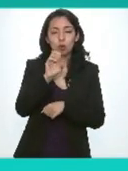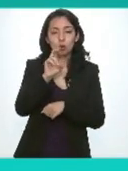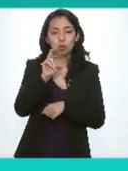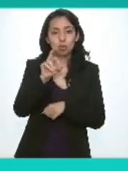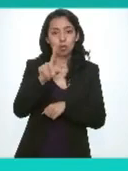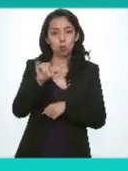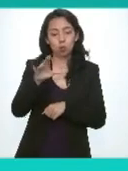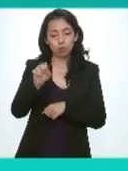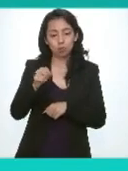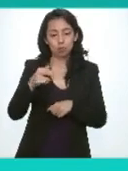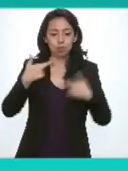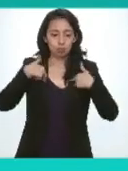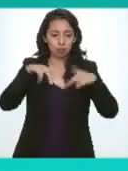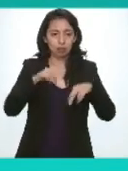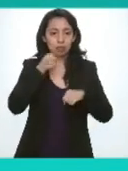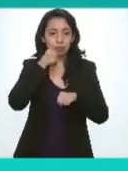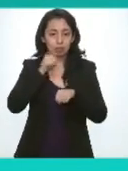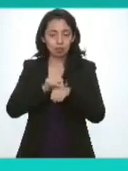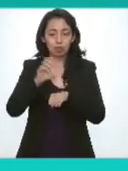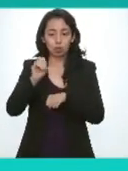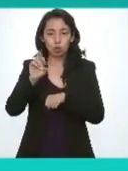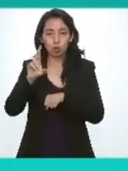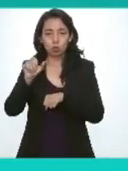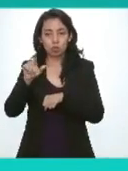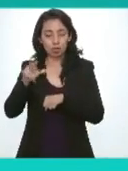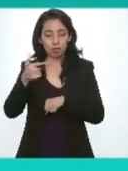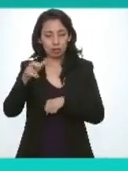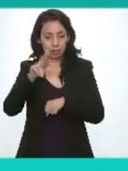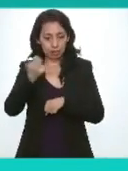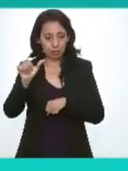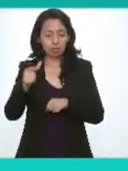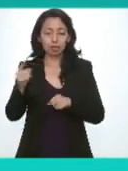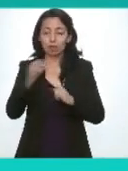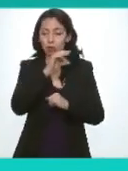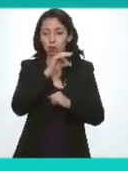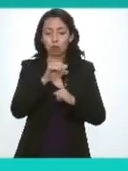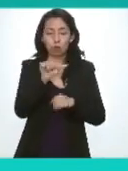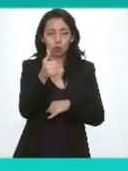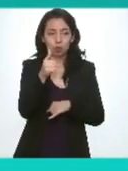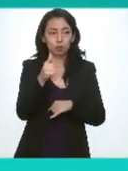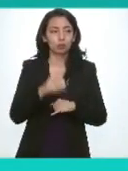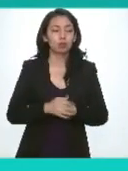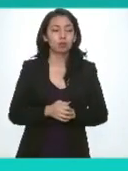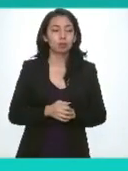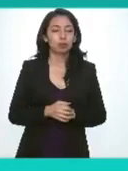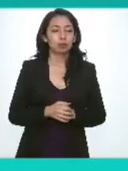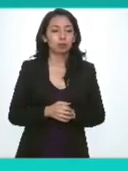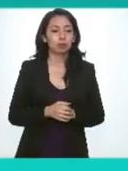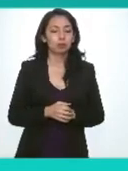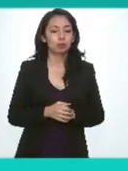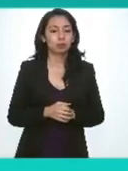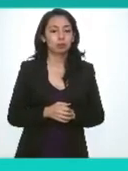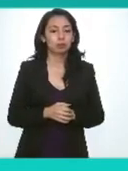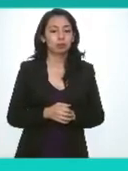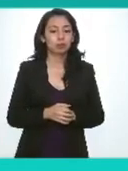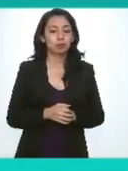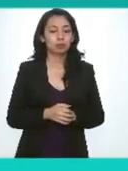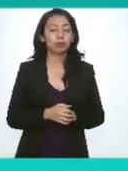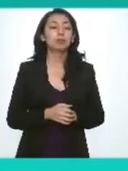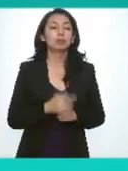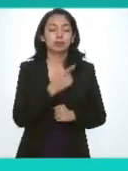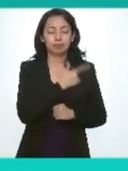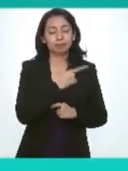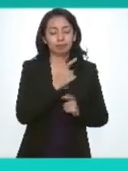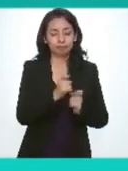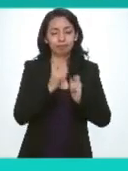en sustitución del secretario Oscar Guerra proceder con el desahogo del punto once del orden del día con